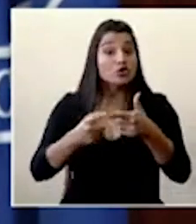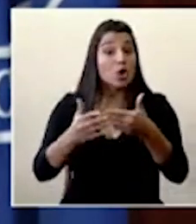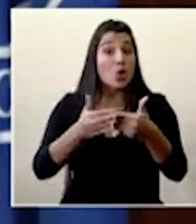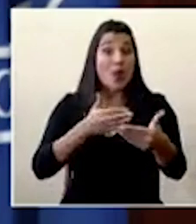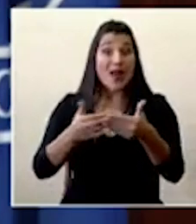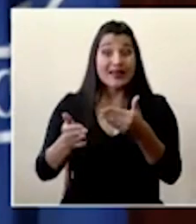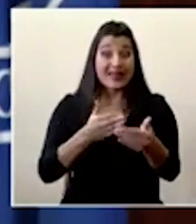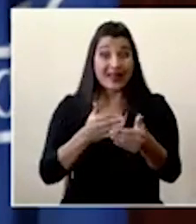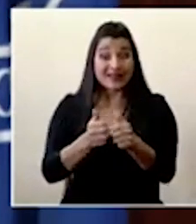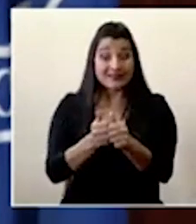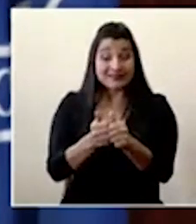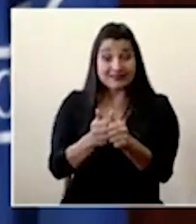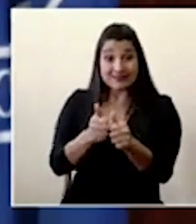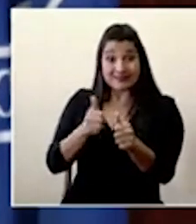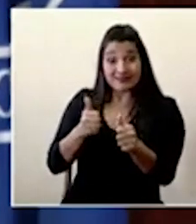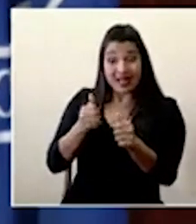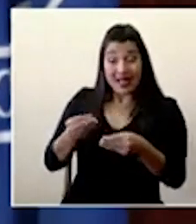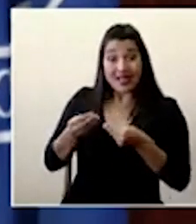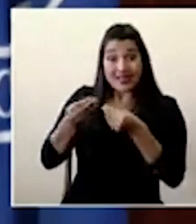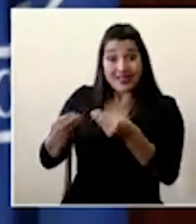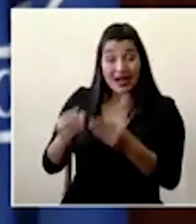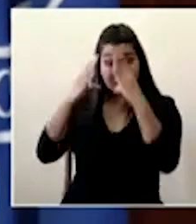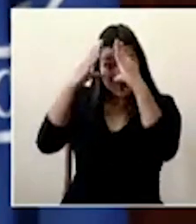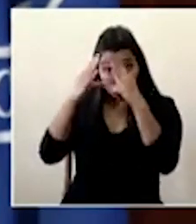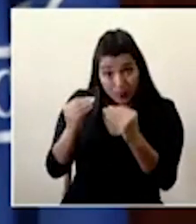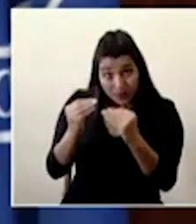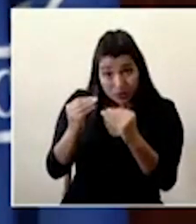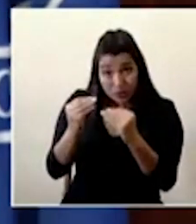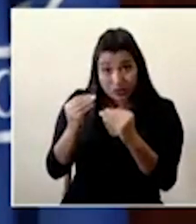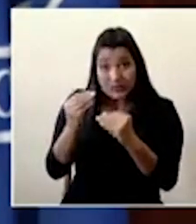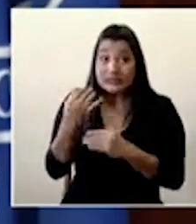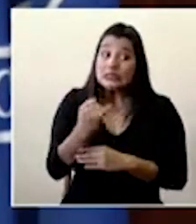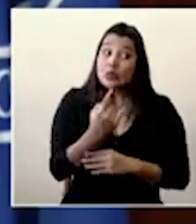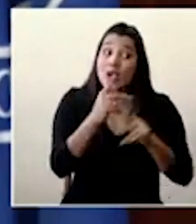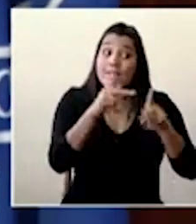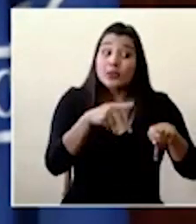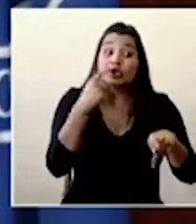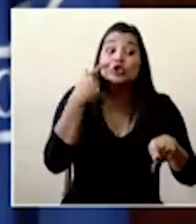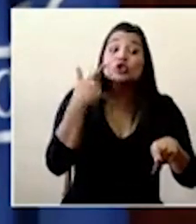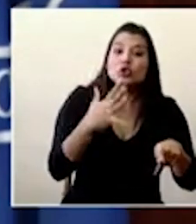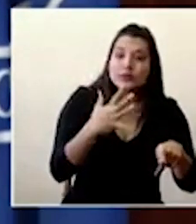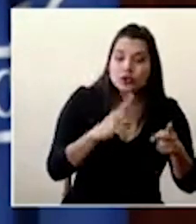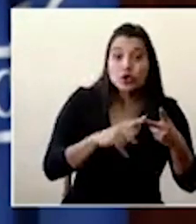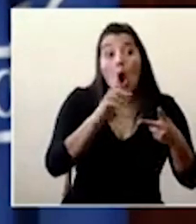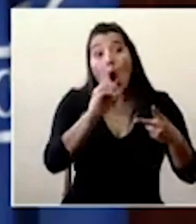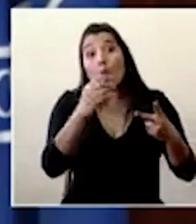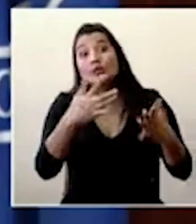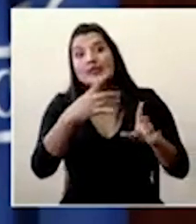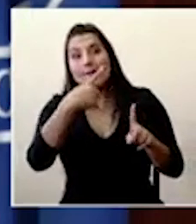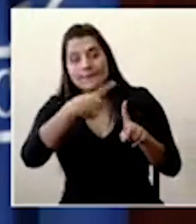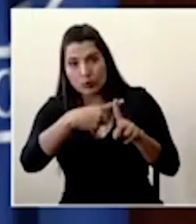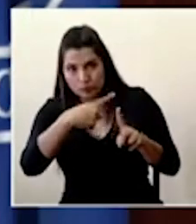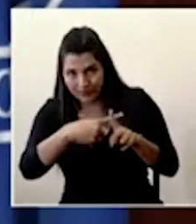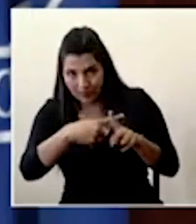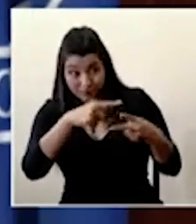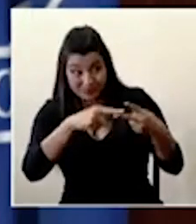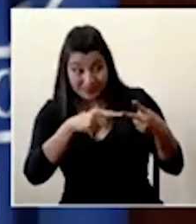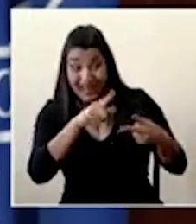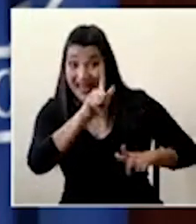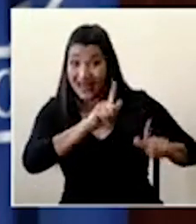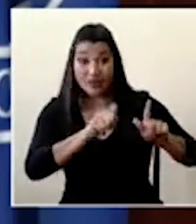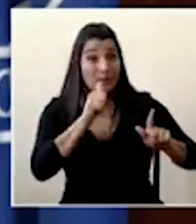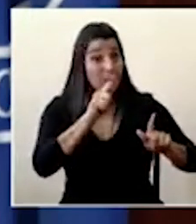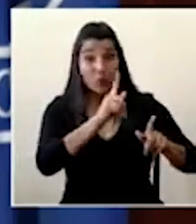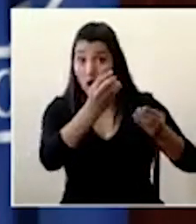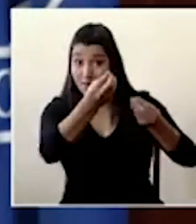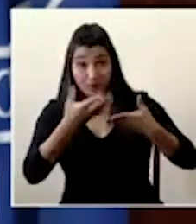recepción de un paciente que cumpla con la condición de sospechoso o que ya esté confirmado y que no tengamos esa información de